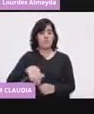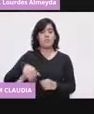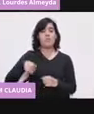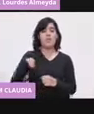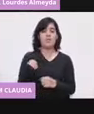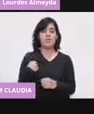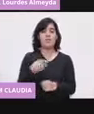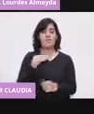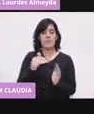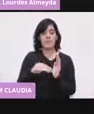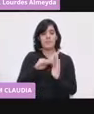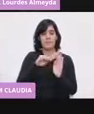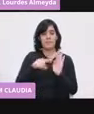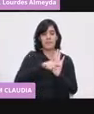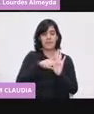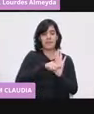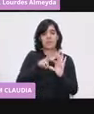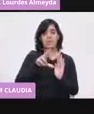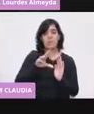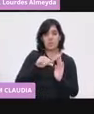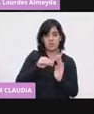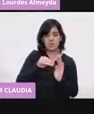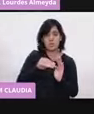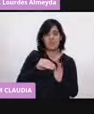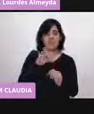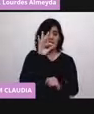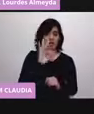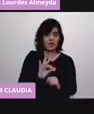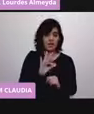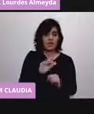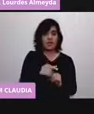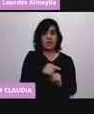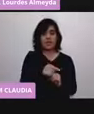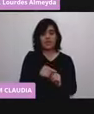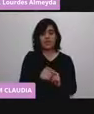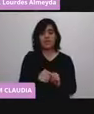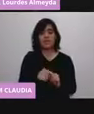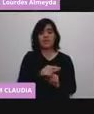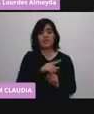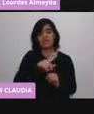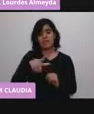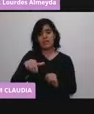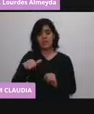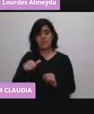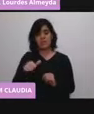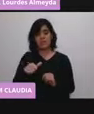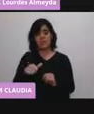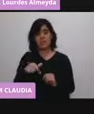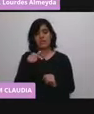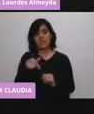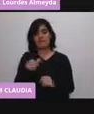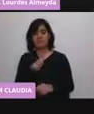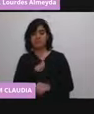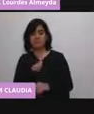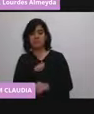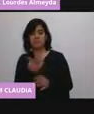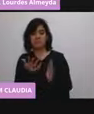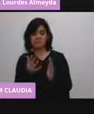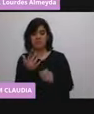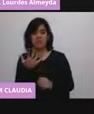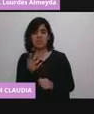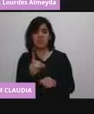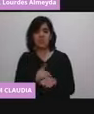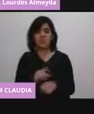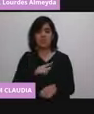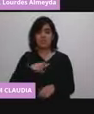menos 60 grados por seis meses. Y hasta cinco días después que se descongela. La del Reino Unido, que